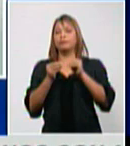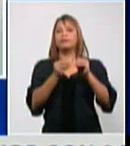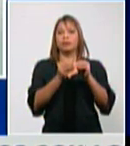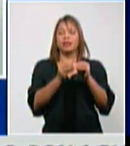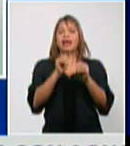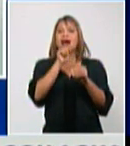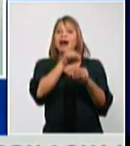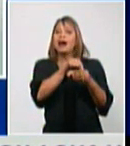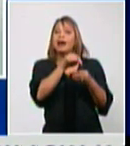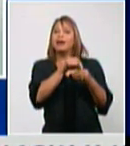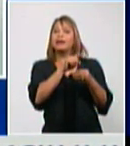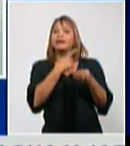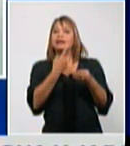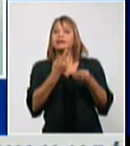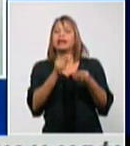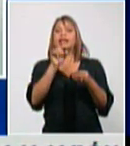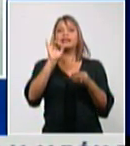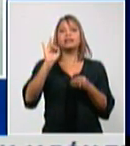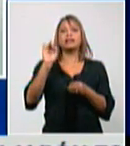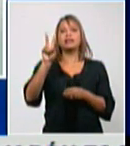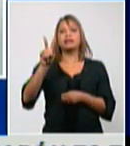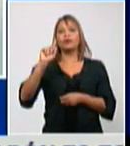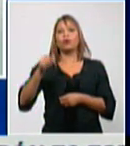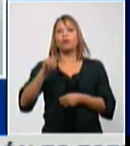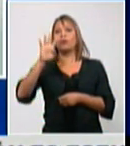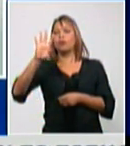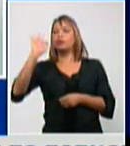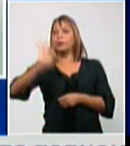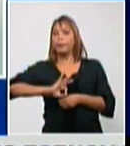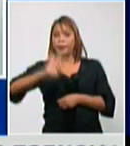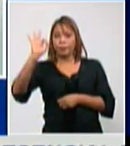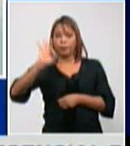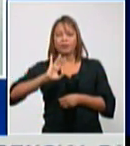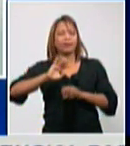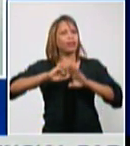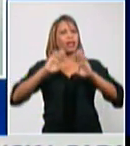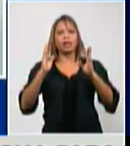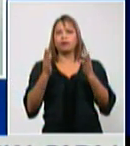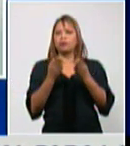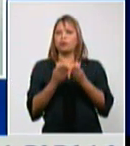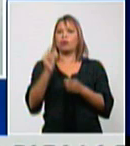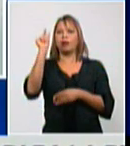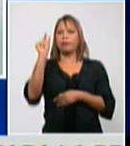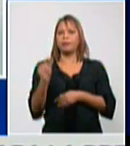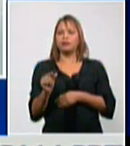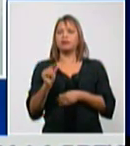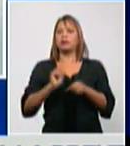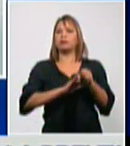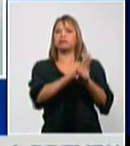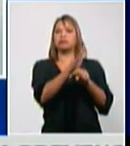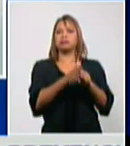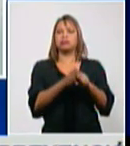concentra el 72,4% de todos los casos diagnosticados en el país